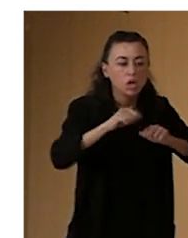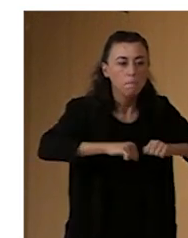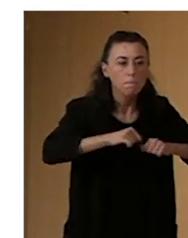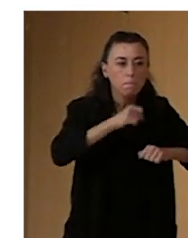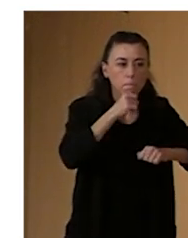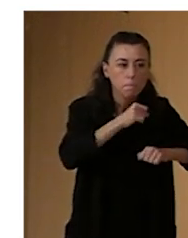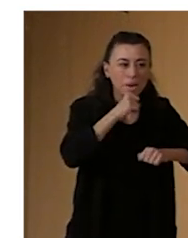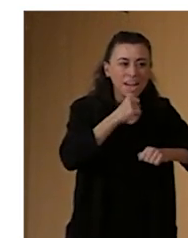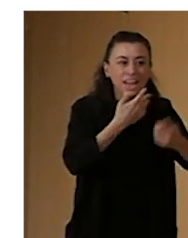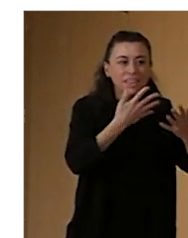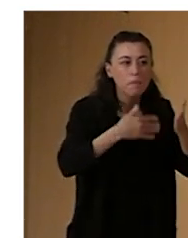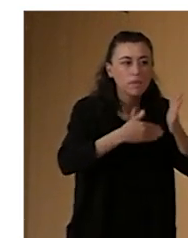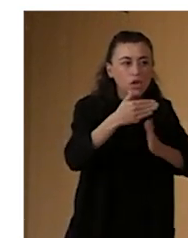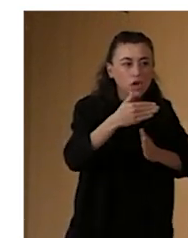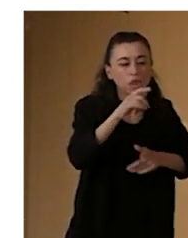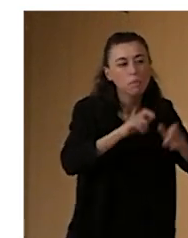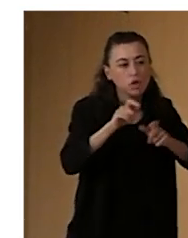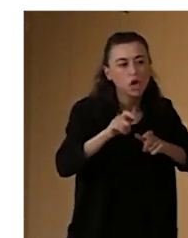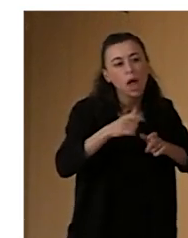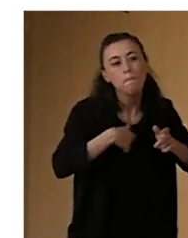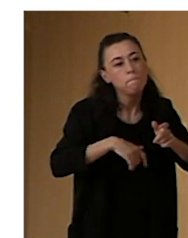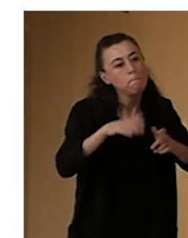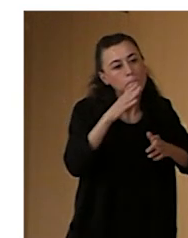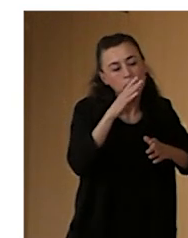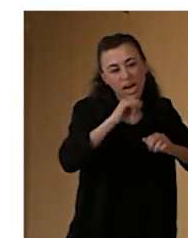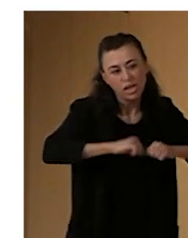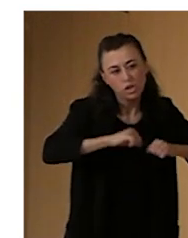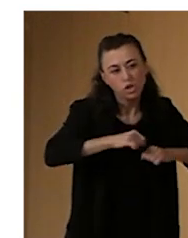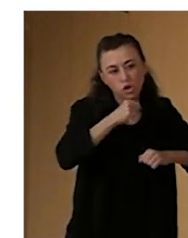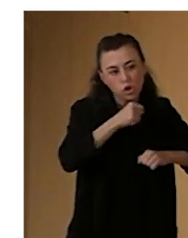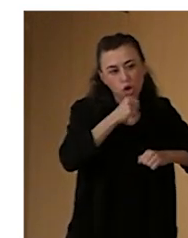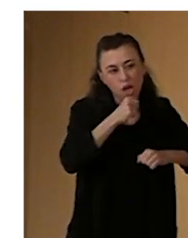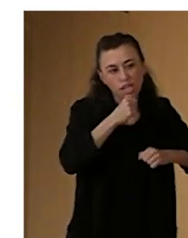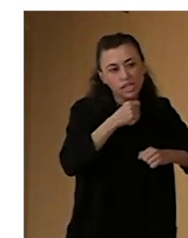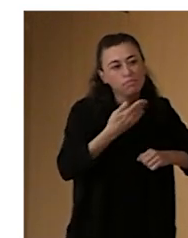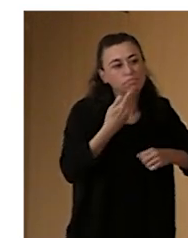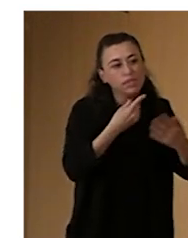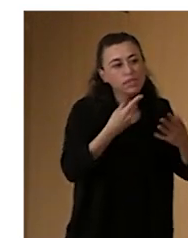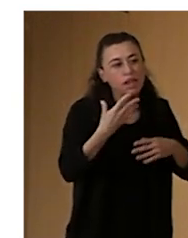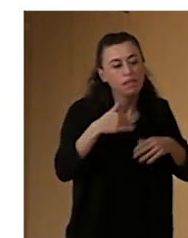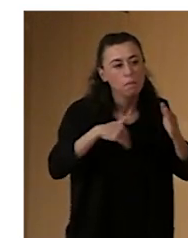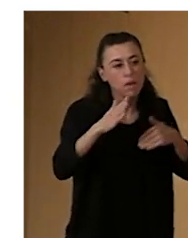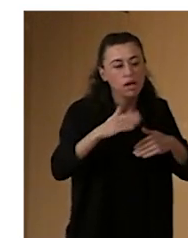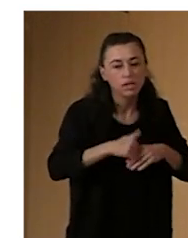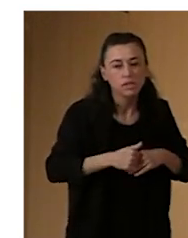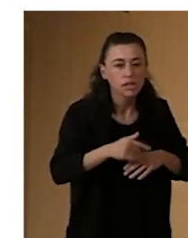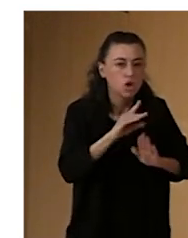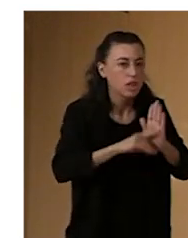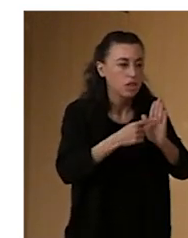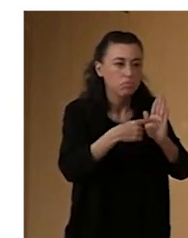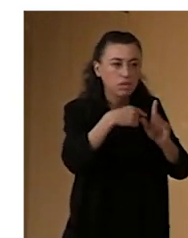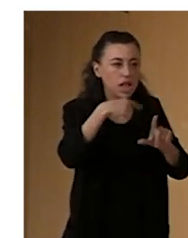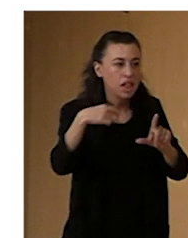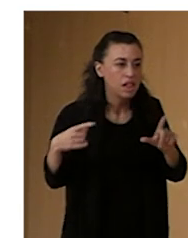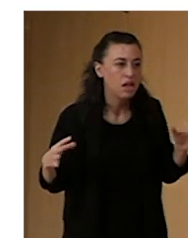millones de personas mayores de 65 años. Pero como digo, estos son datos, estadísticas, eso no significa nada y mucho menos es un